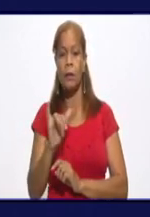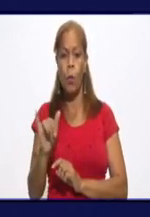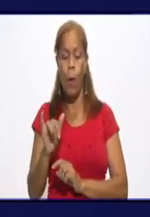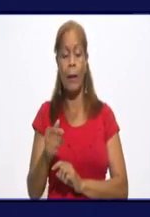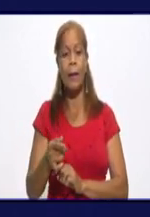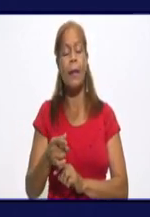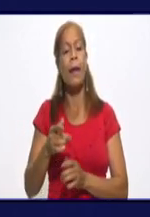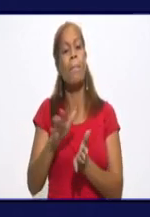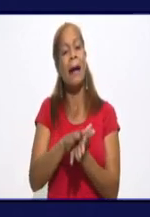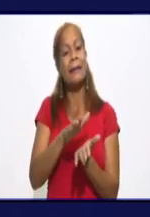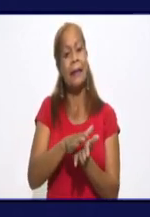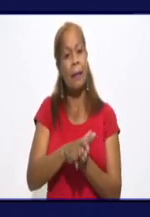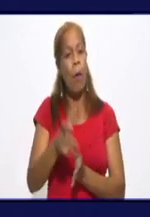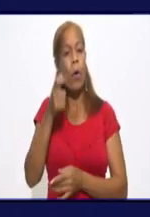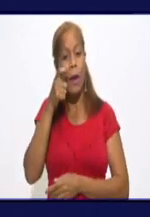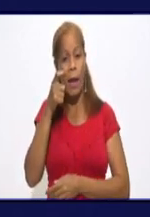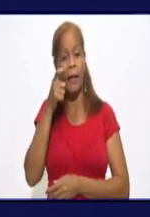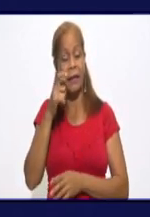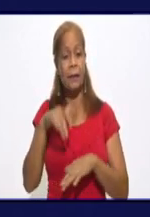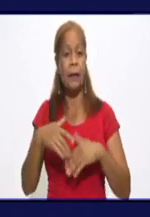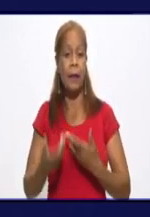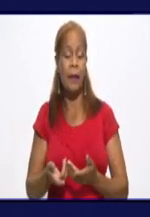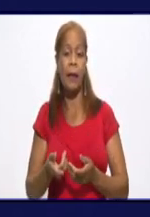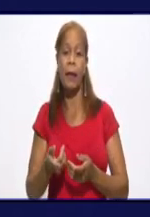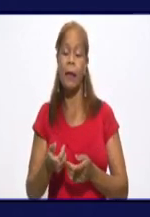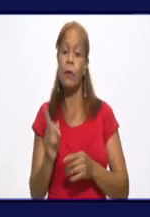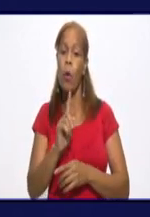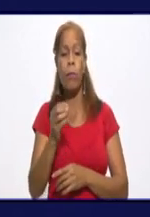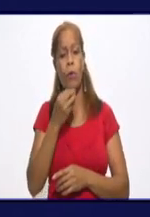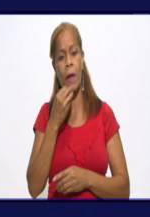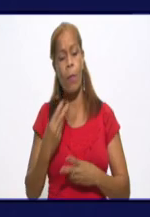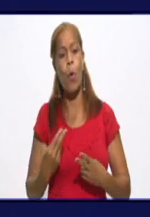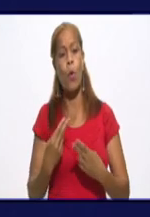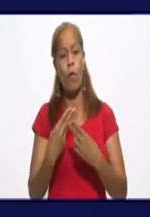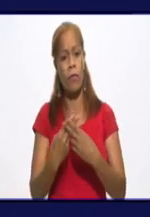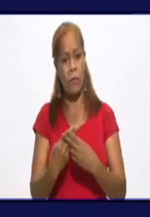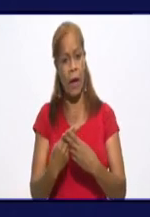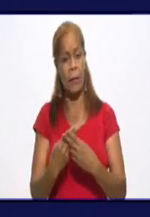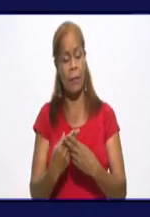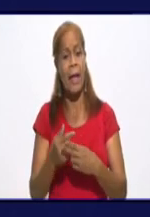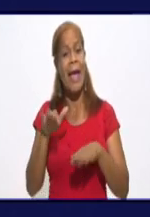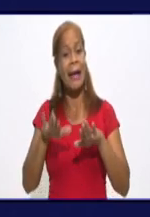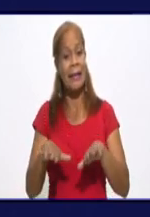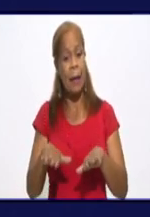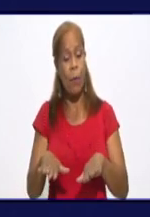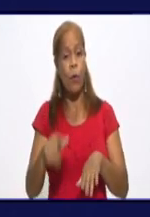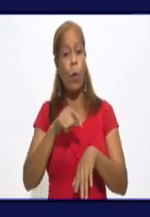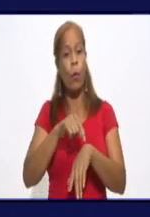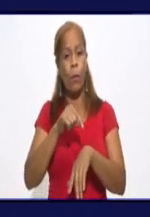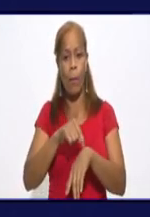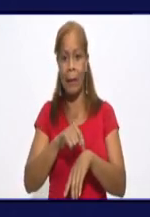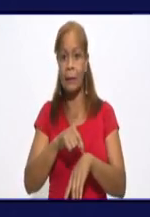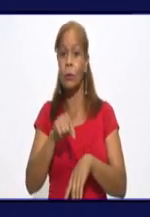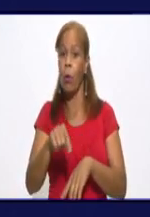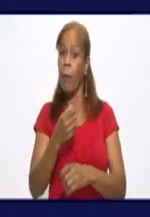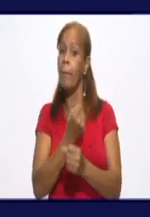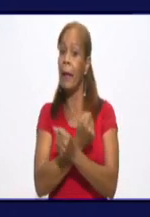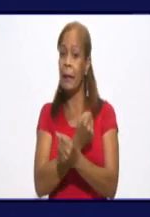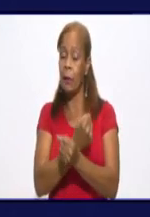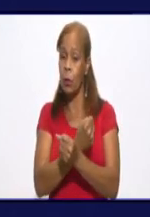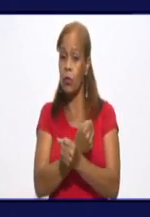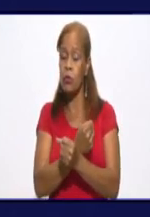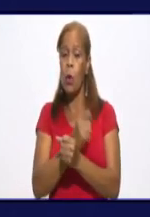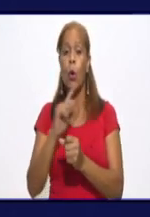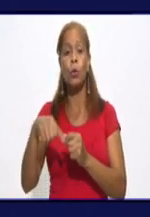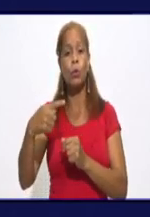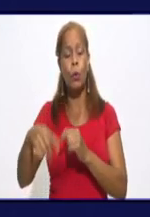alerta de que no podemos confiarnos. Estamos en un momento que a pesar de que vamos disminuyendo